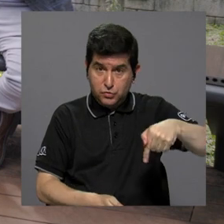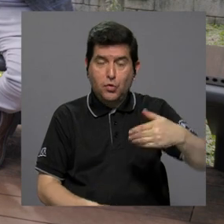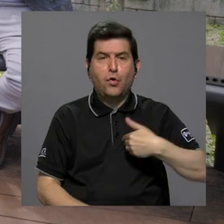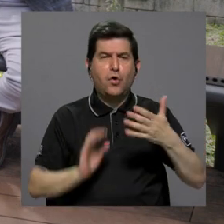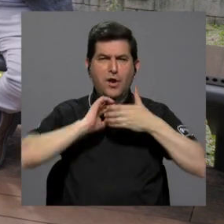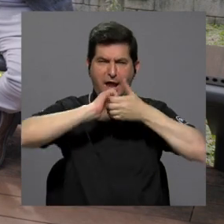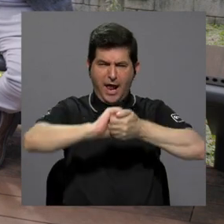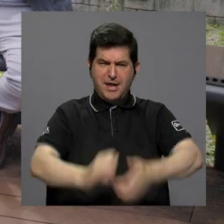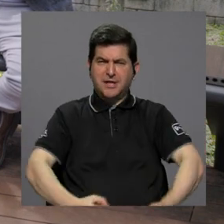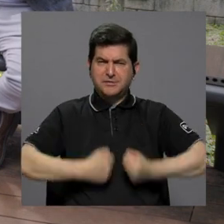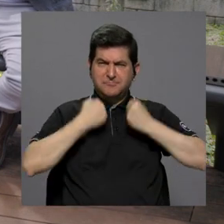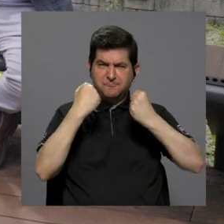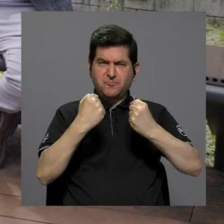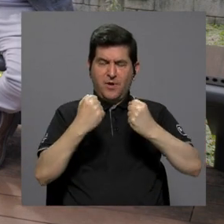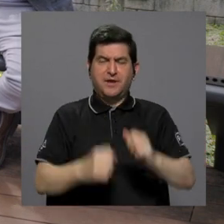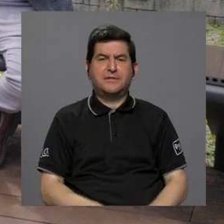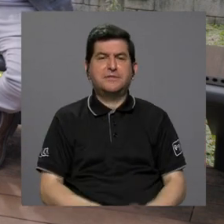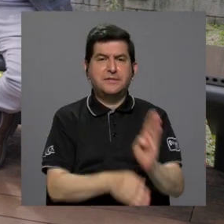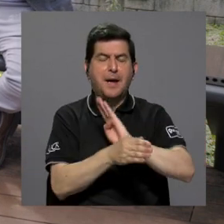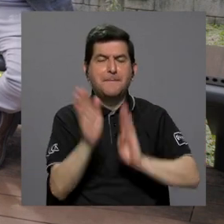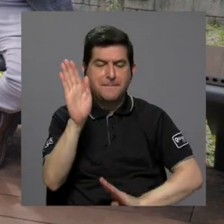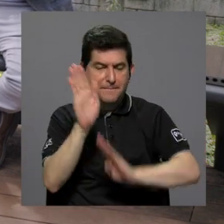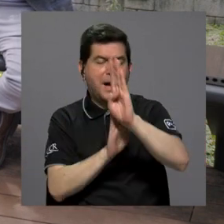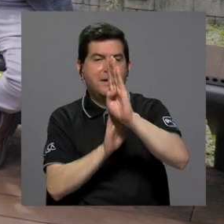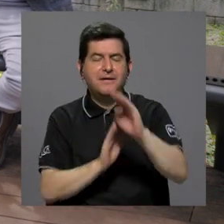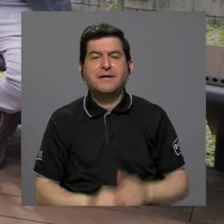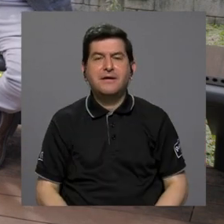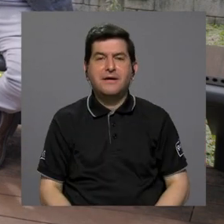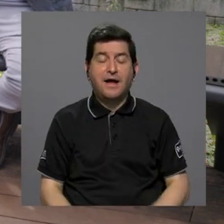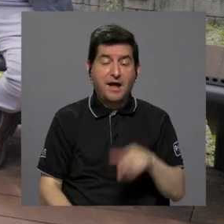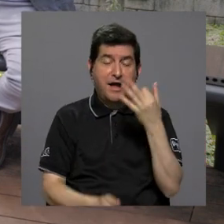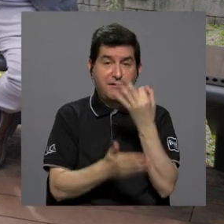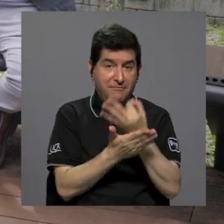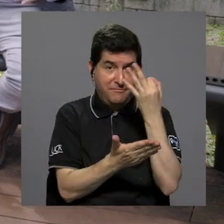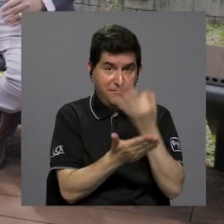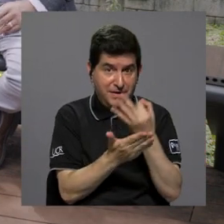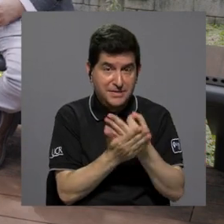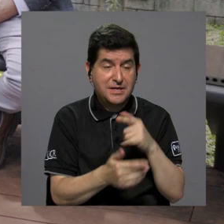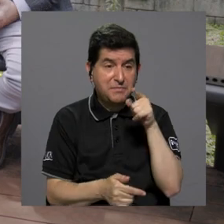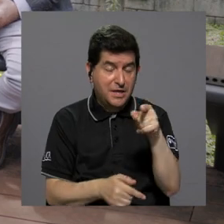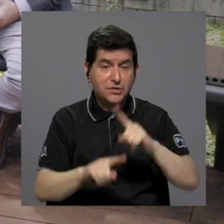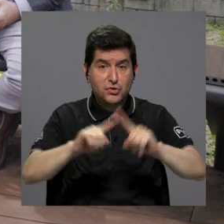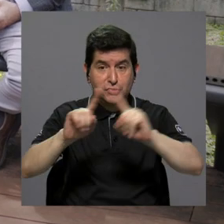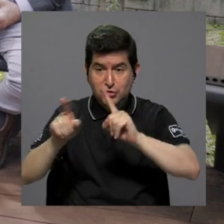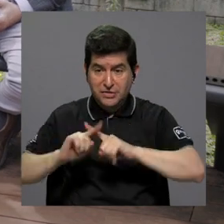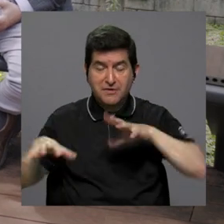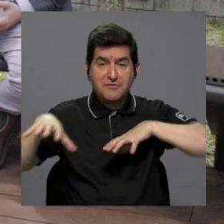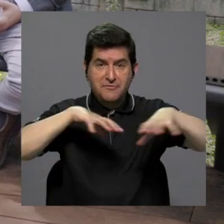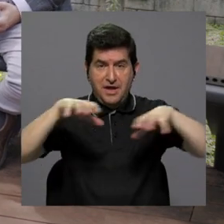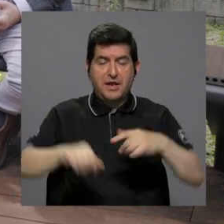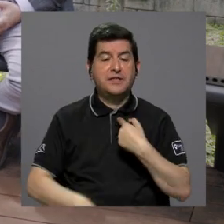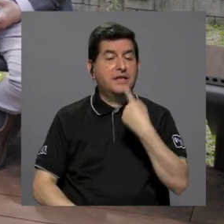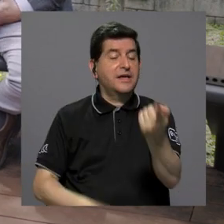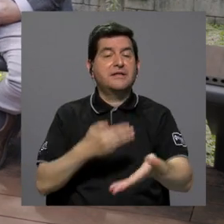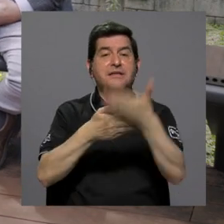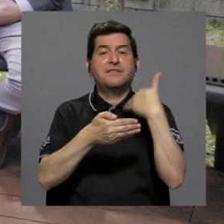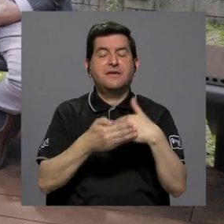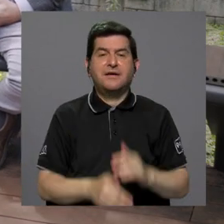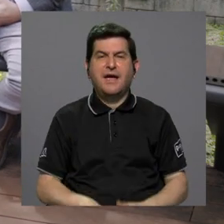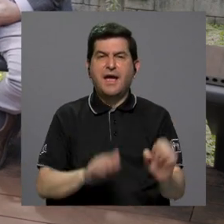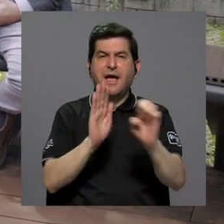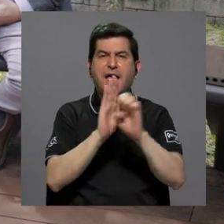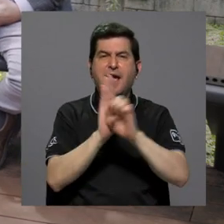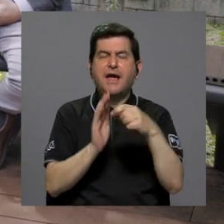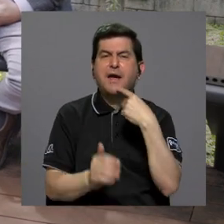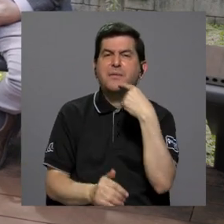por hoy tenemos una alianza muy fuerte con Banca para el Desarrollo en la línea de financiar muchas de estas actividades que estoy mencionando.